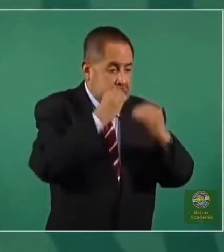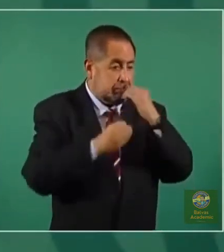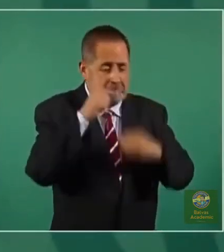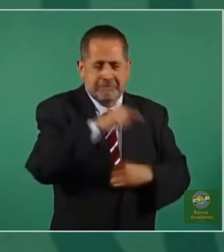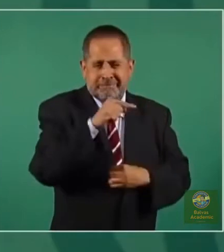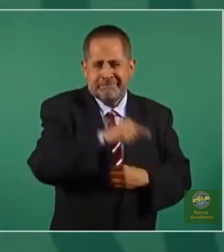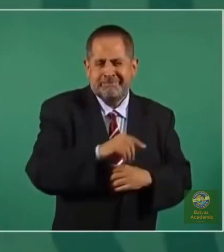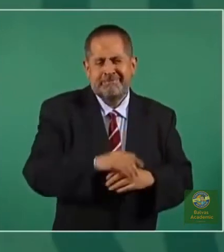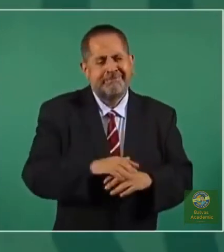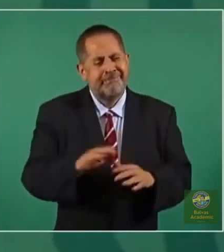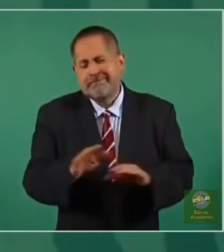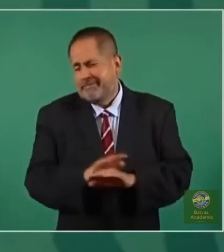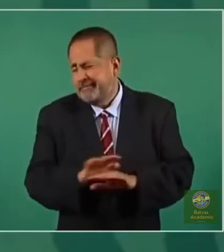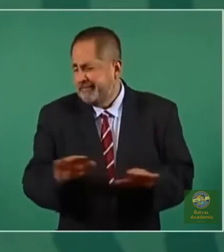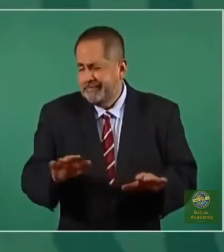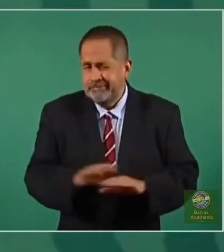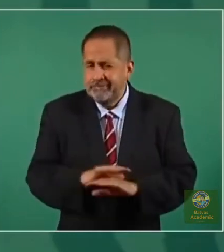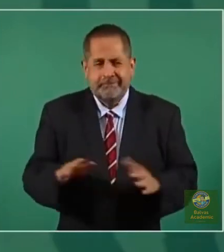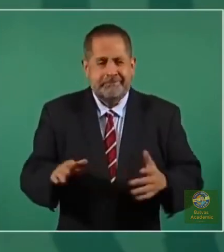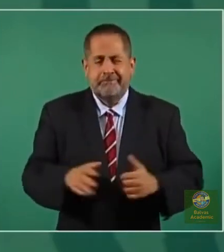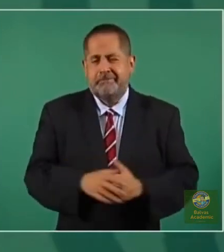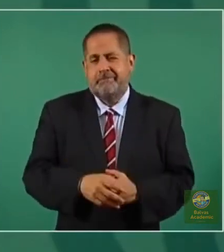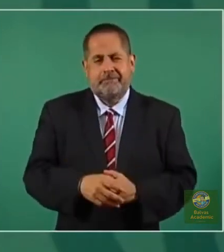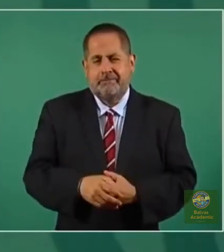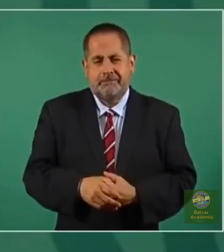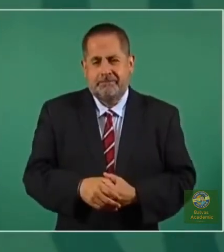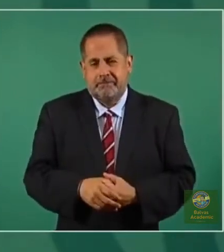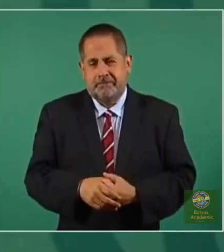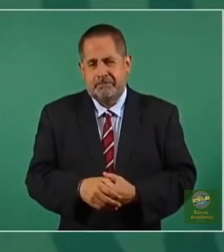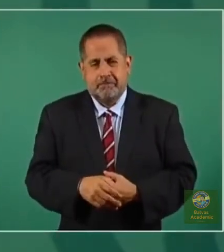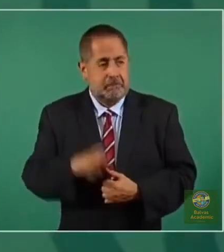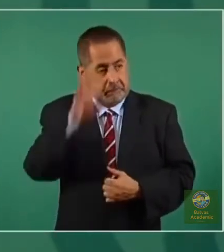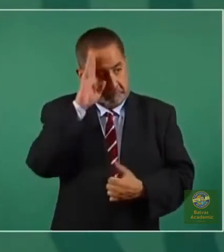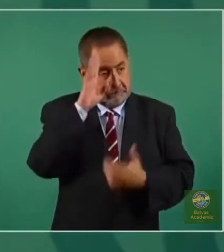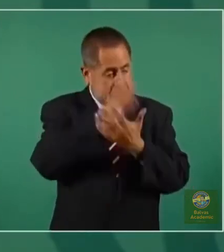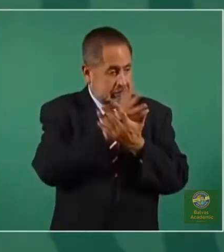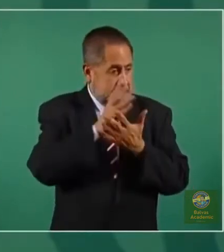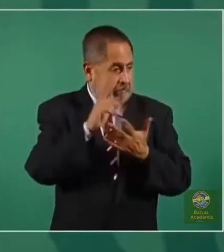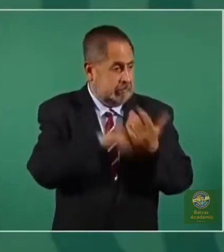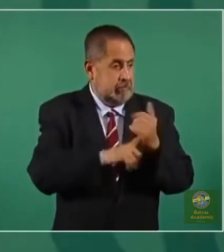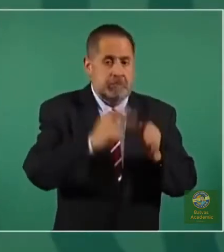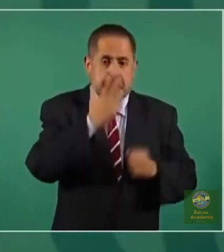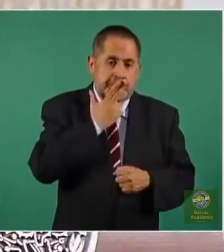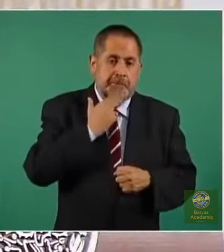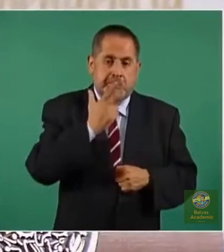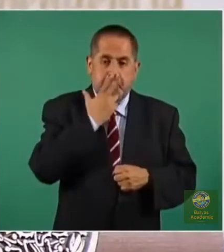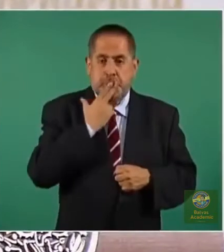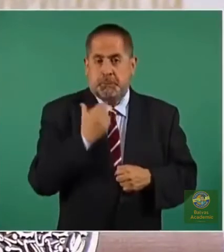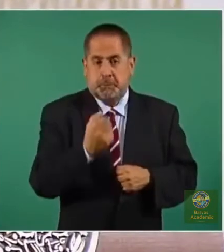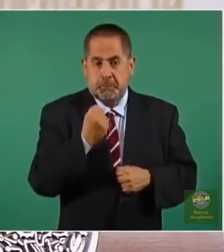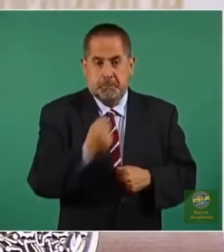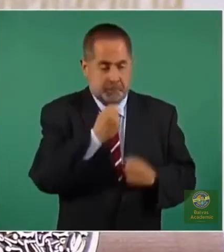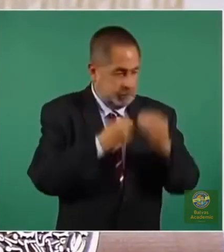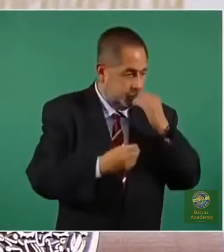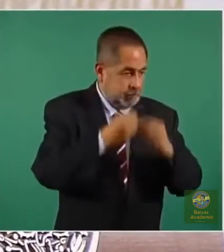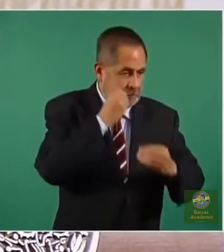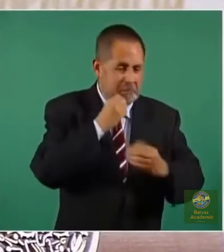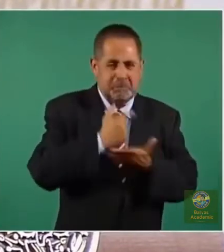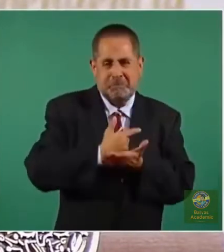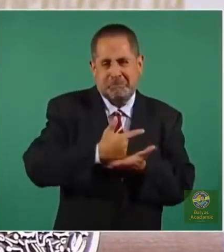con exceso de azúcares, de grasas.